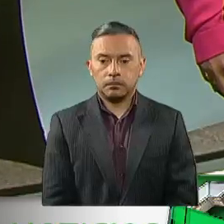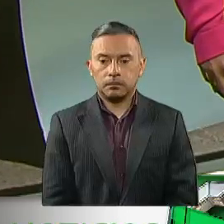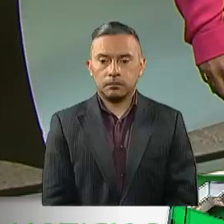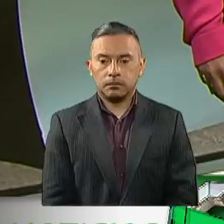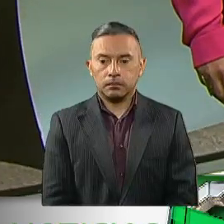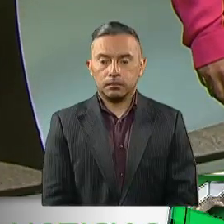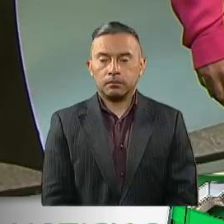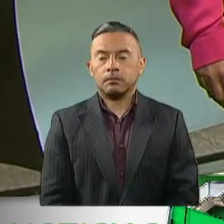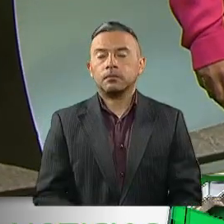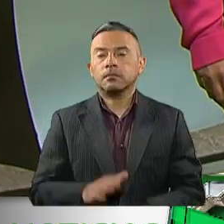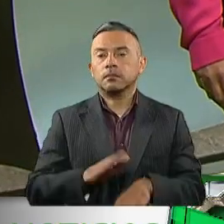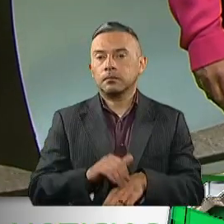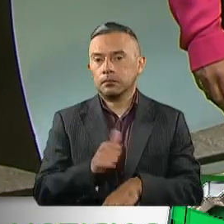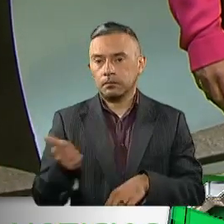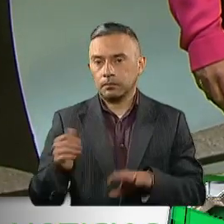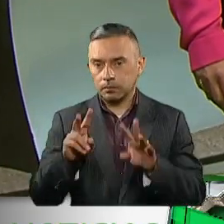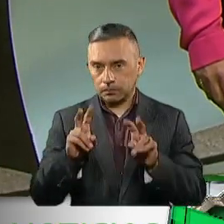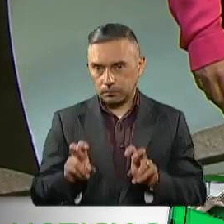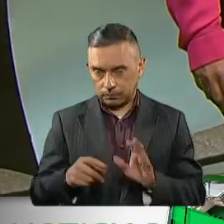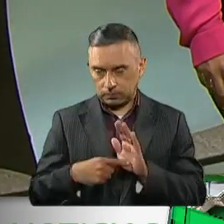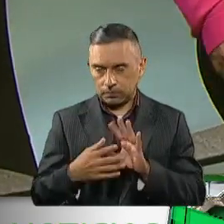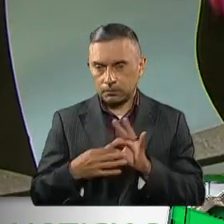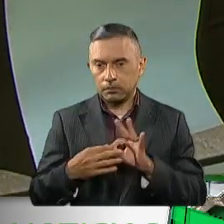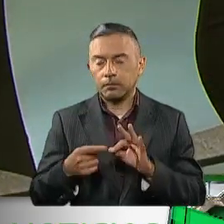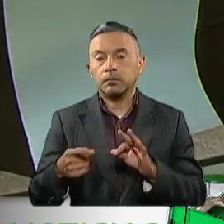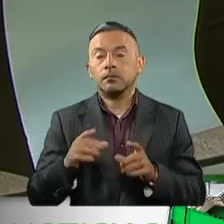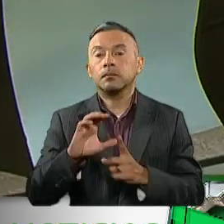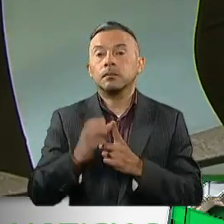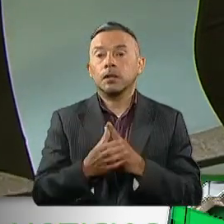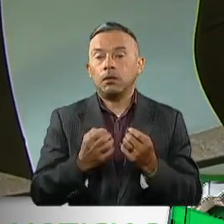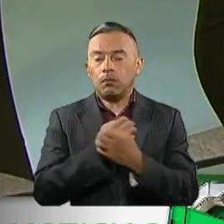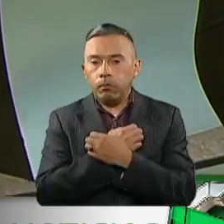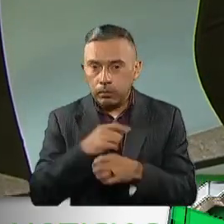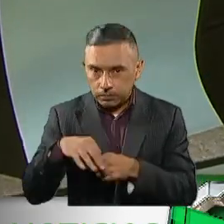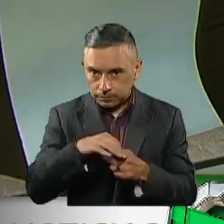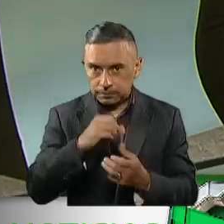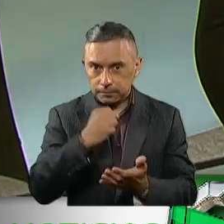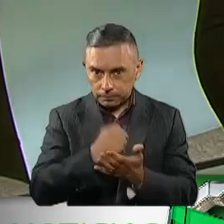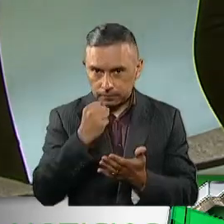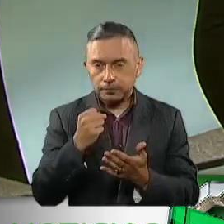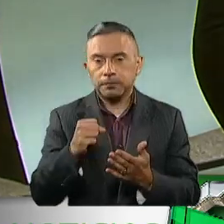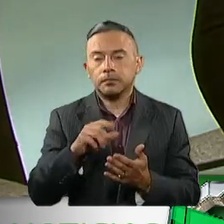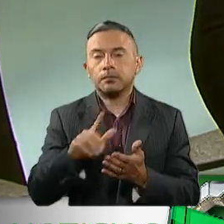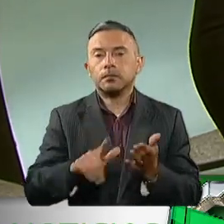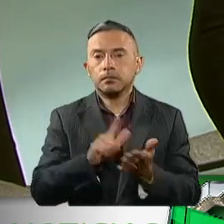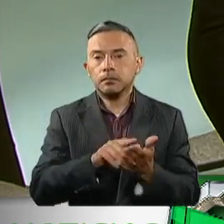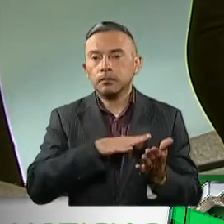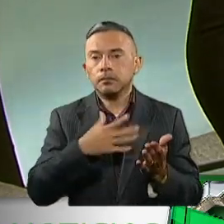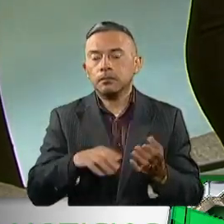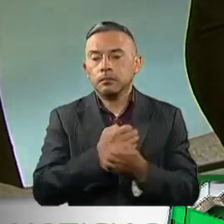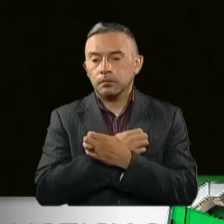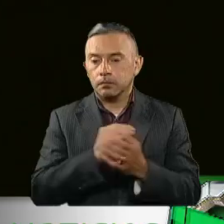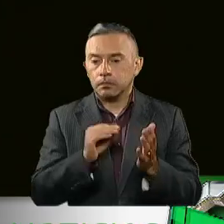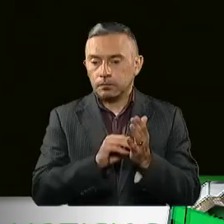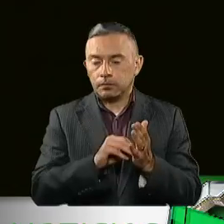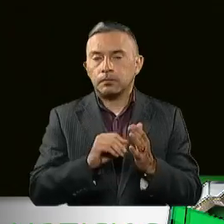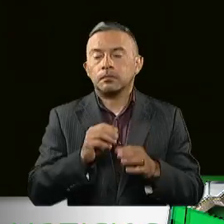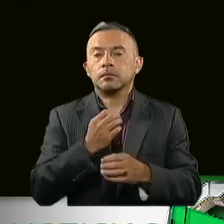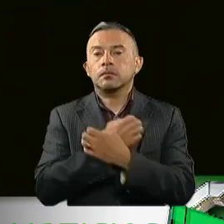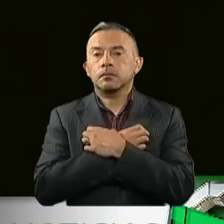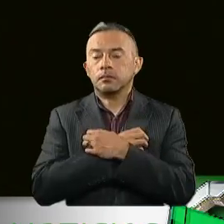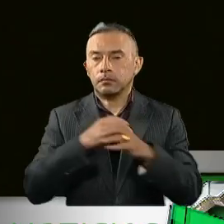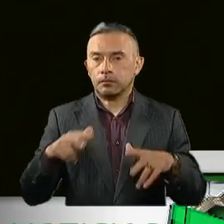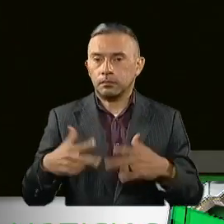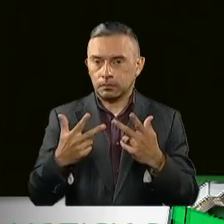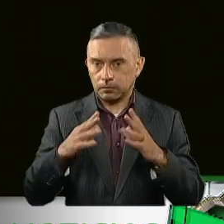Vamos a los otros temas, porque sin discusión la Comisión de Educación aprobó establecer en la Ley General de Educación el fomento a la educación a distancia y digital